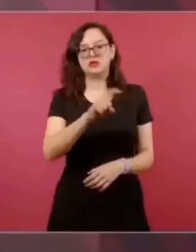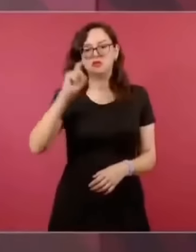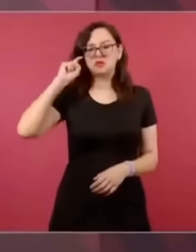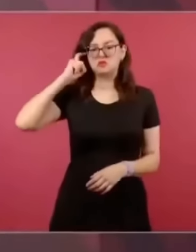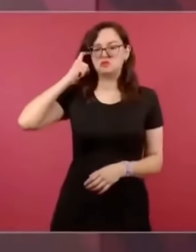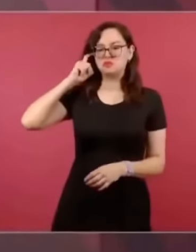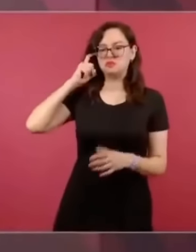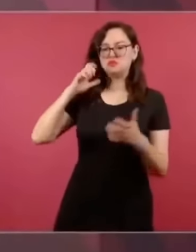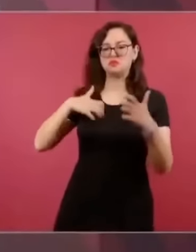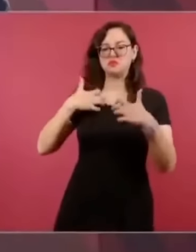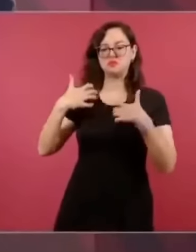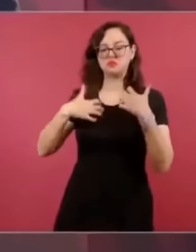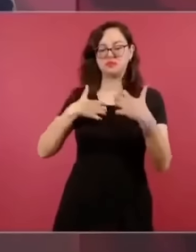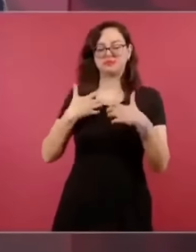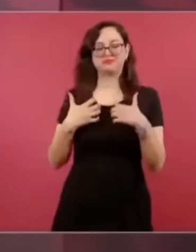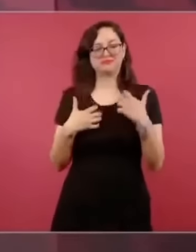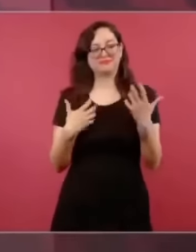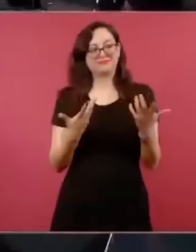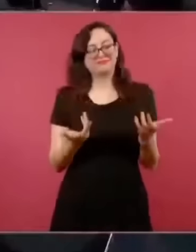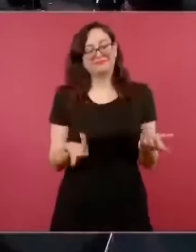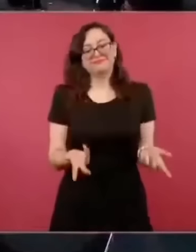al principio del gobierno